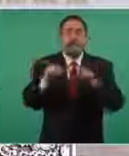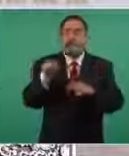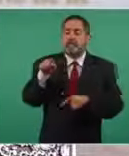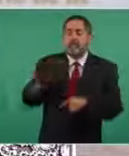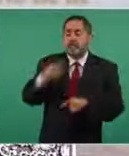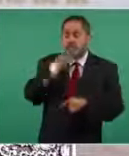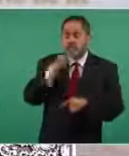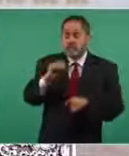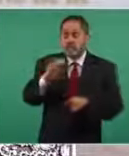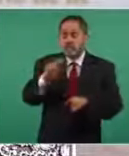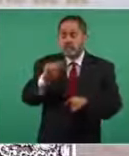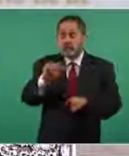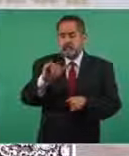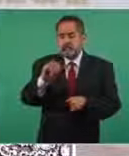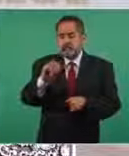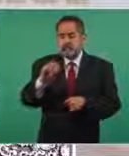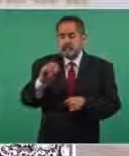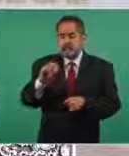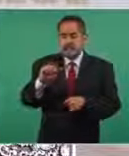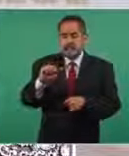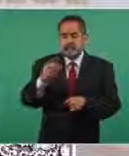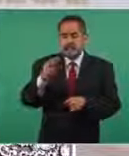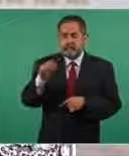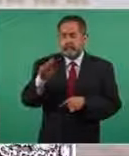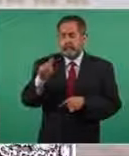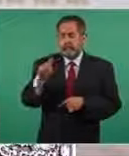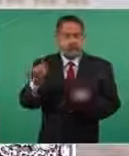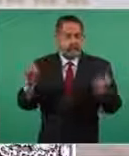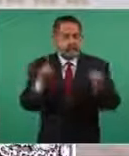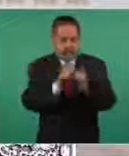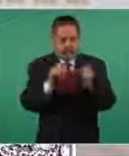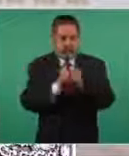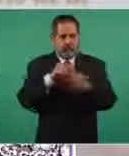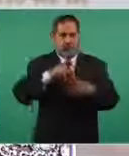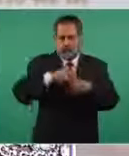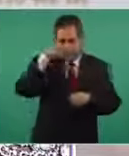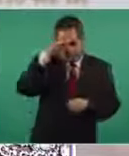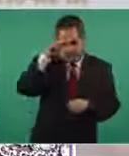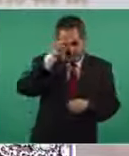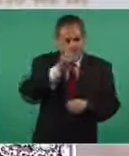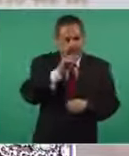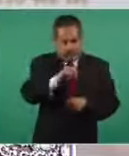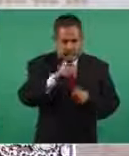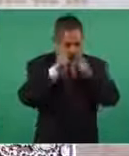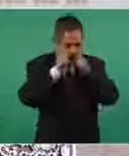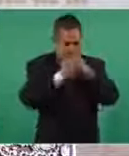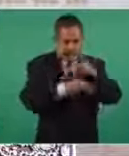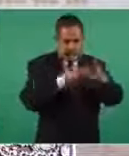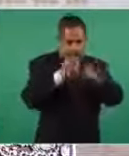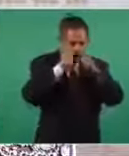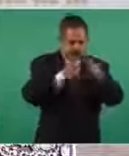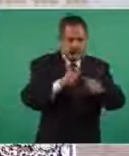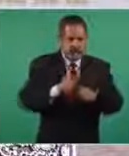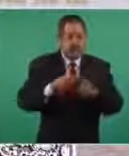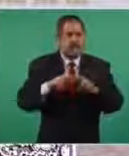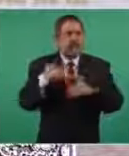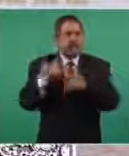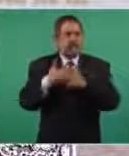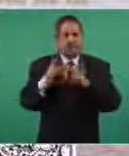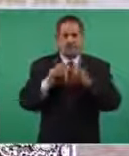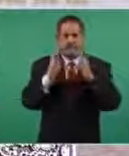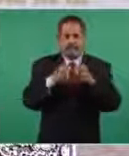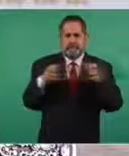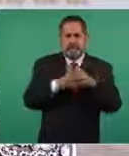Ahumada en Mexicali. Él va a estar en la reunión que vamos a